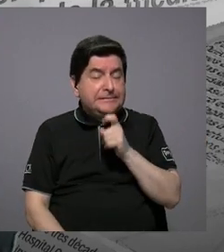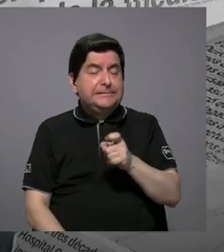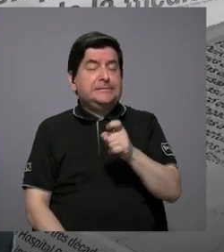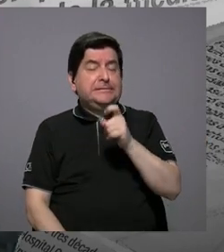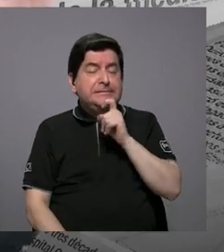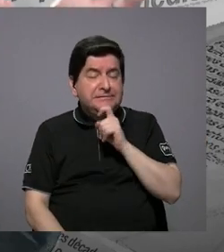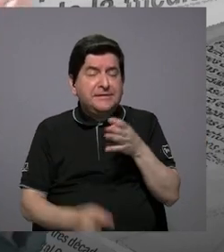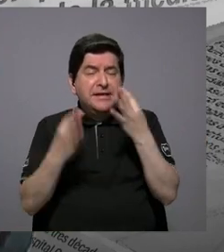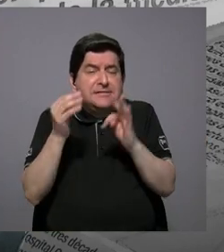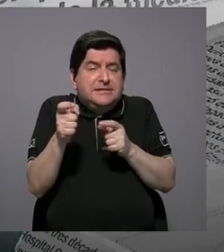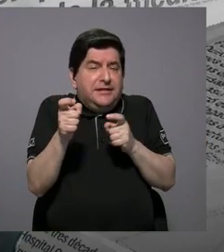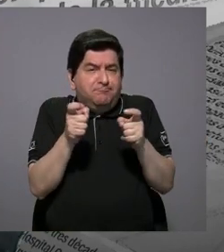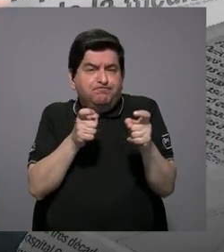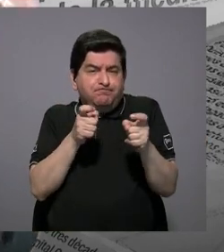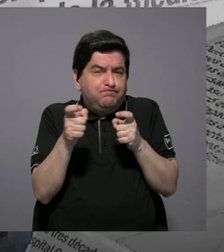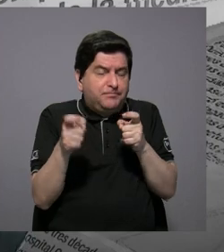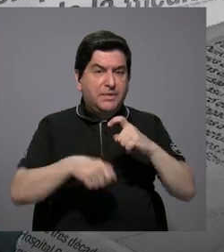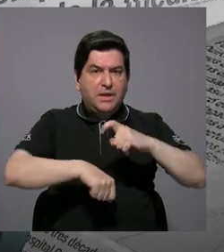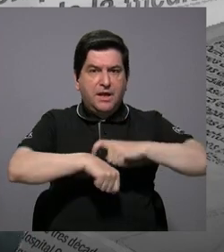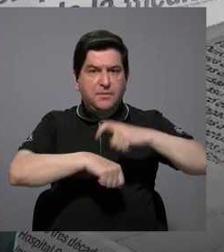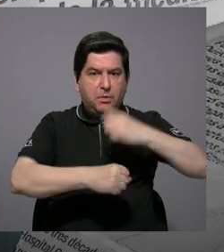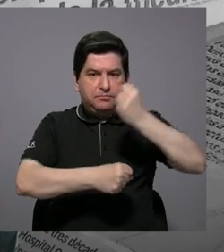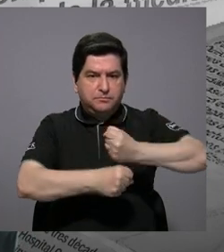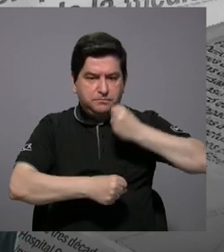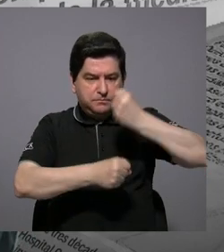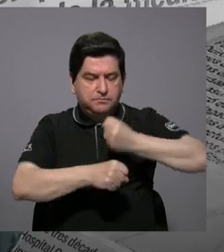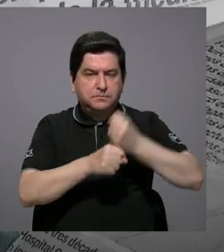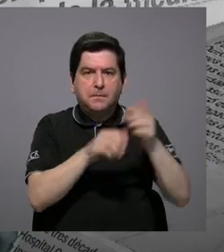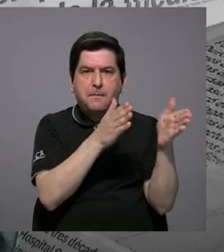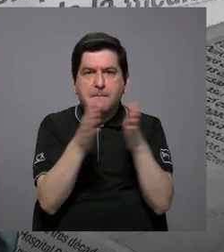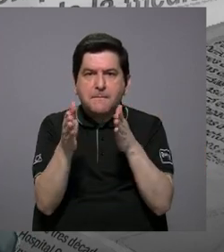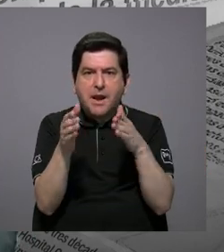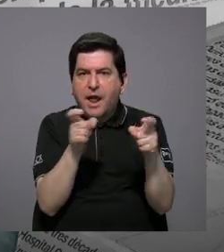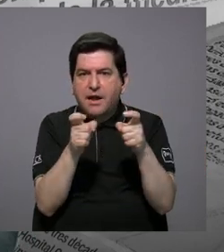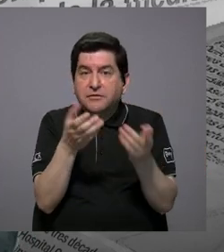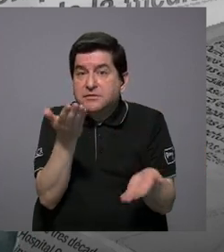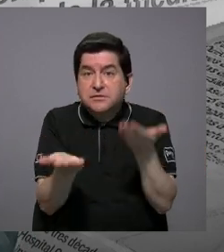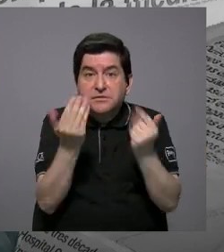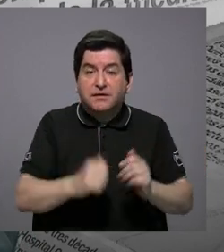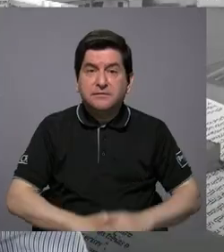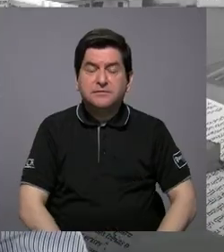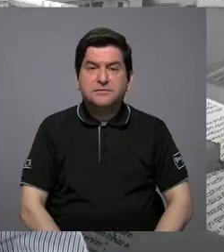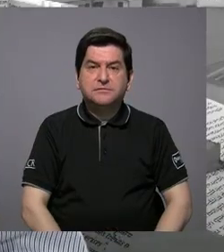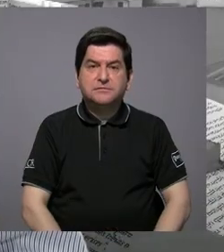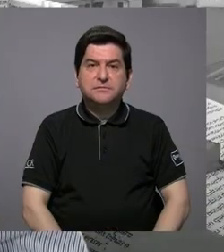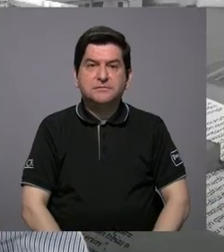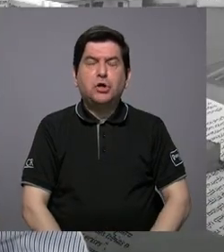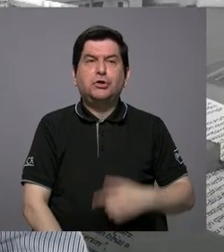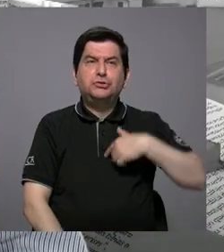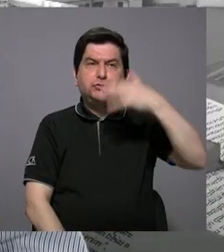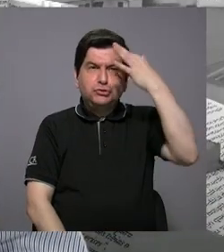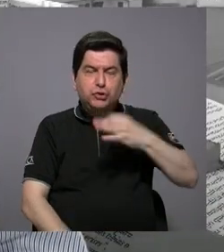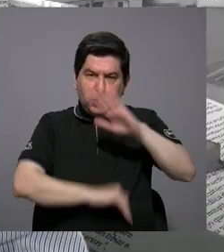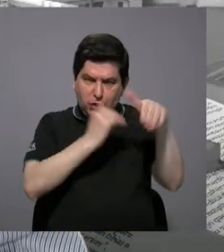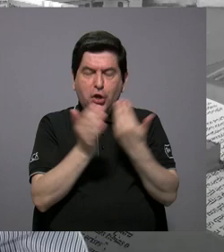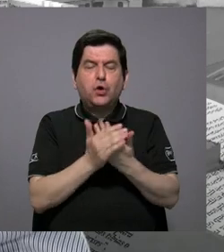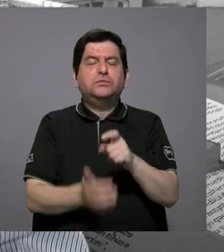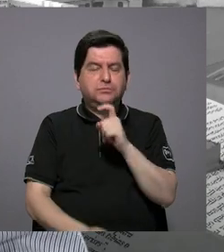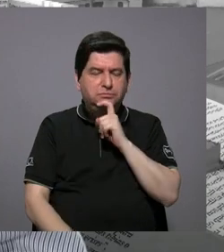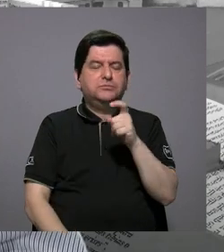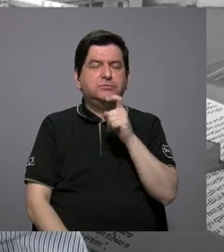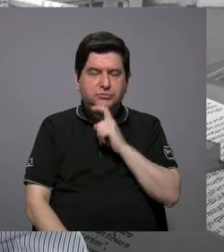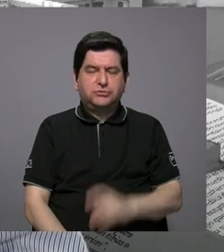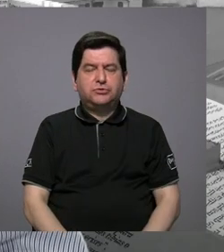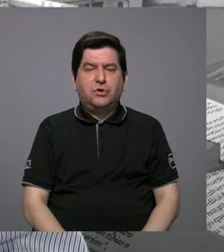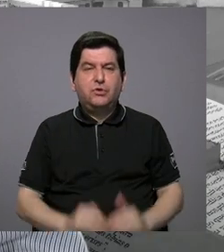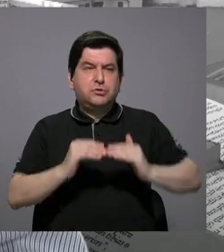manejar cuando se está trabajando en un plan regulador. Bueno, yo creo que todos son difíciles en un